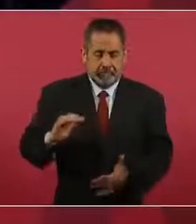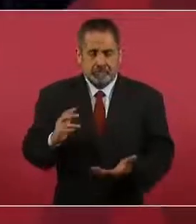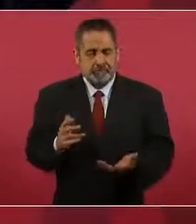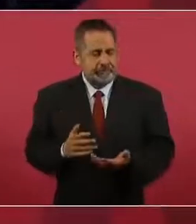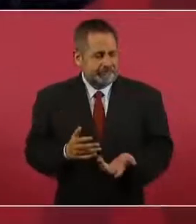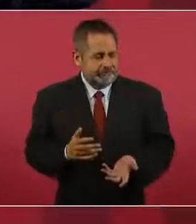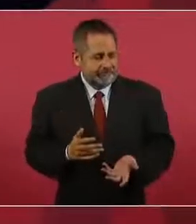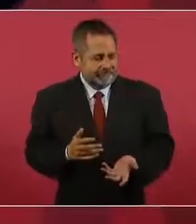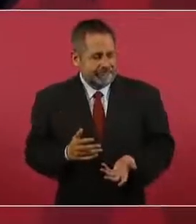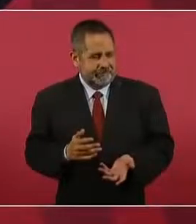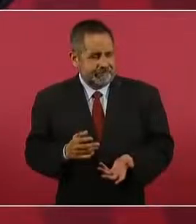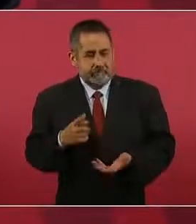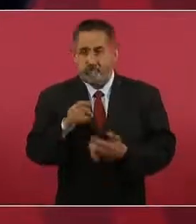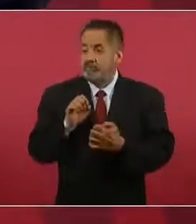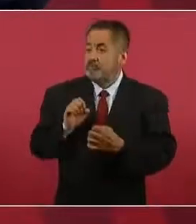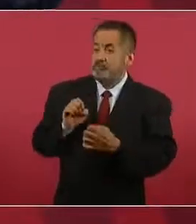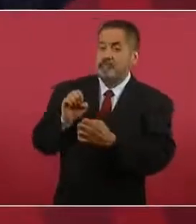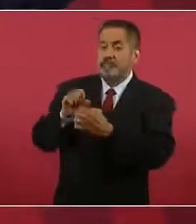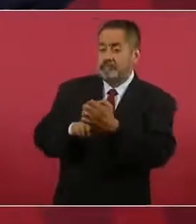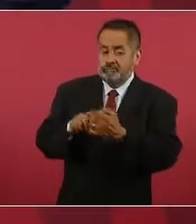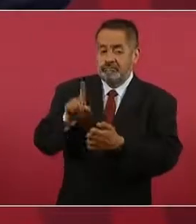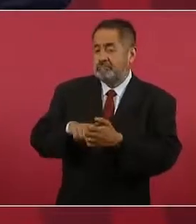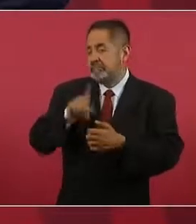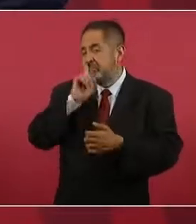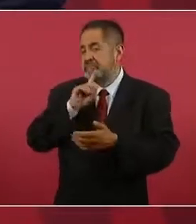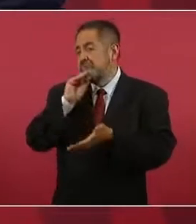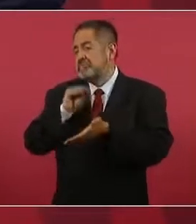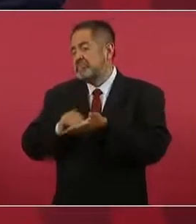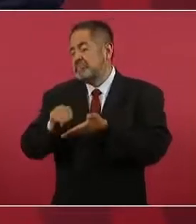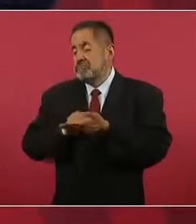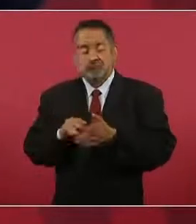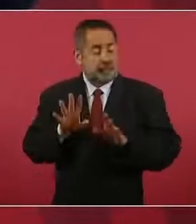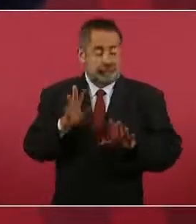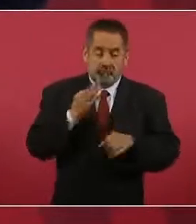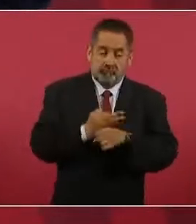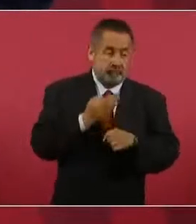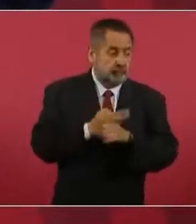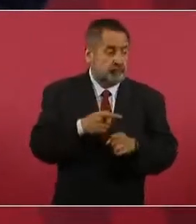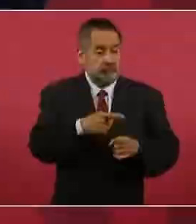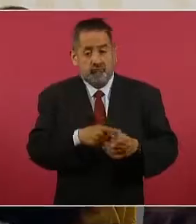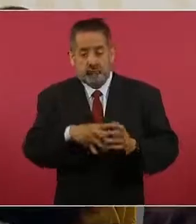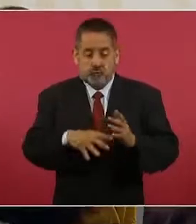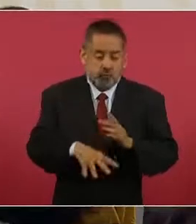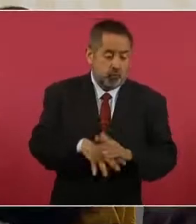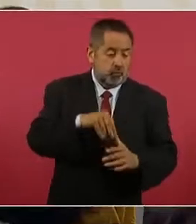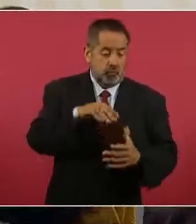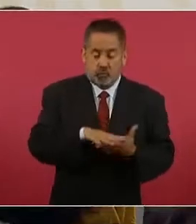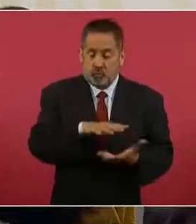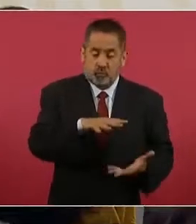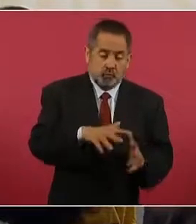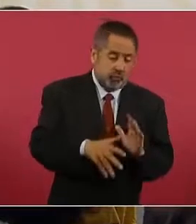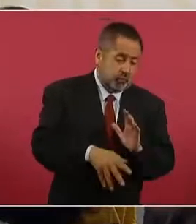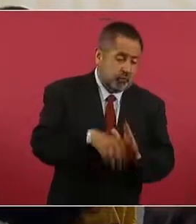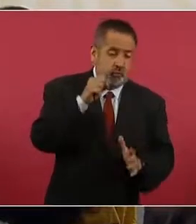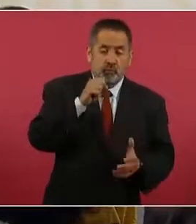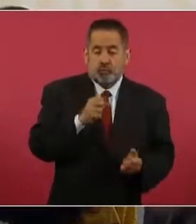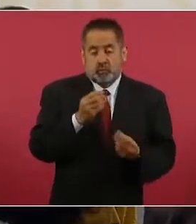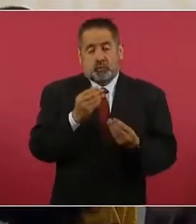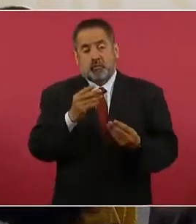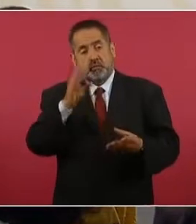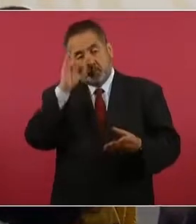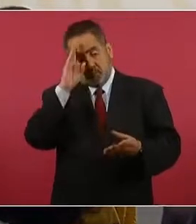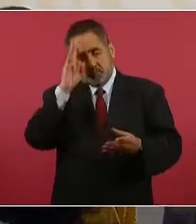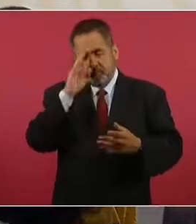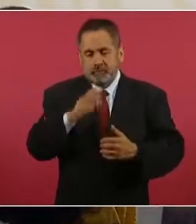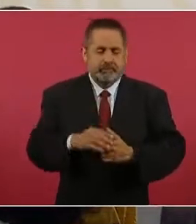de que a estas alturas iban a estar extrayendo con esos